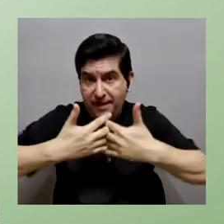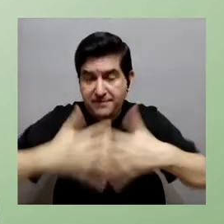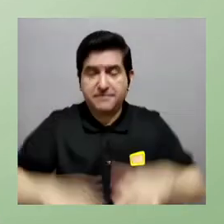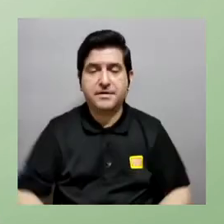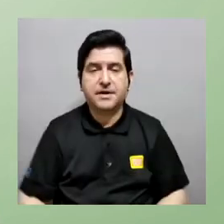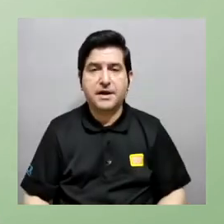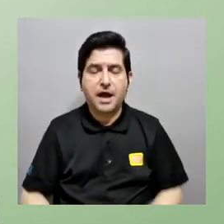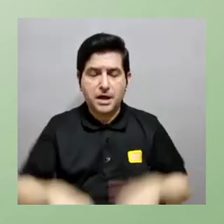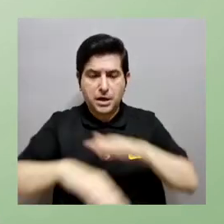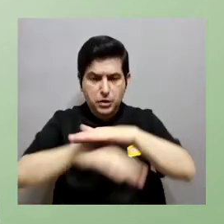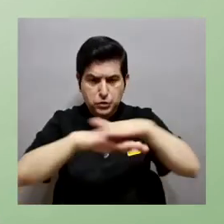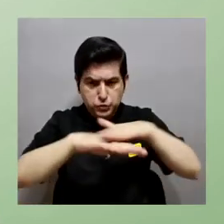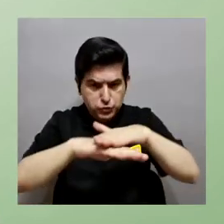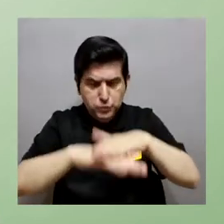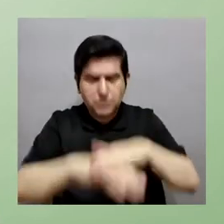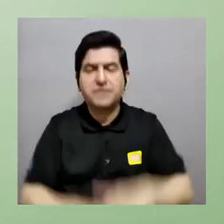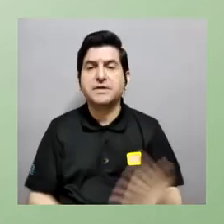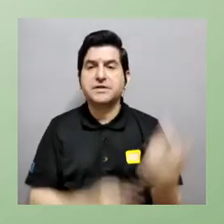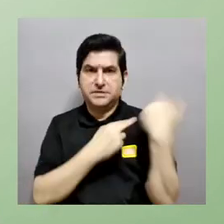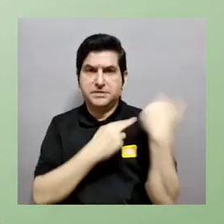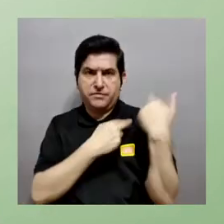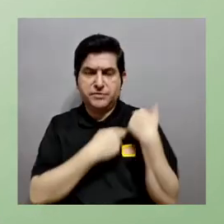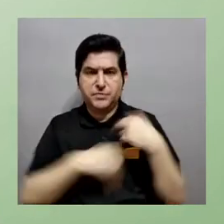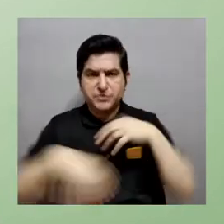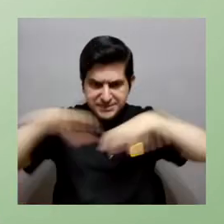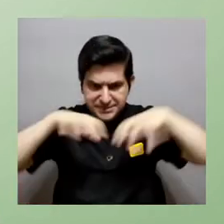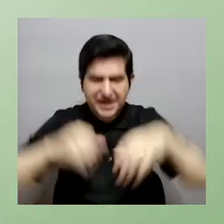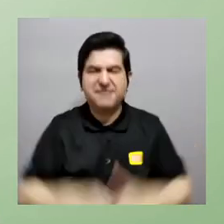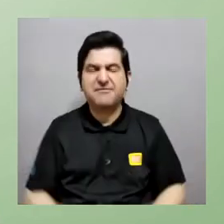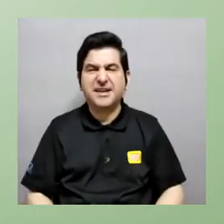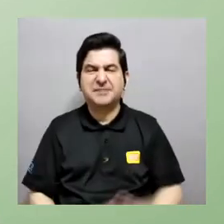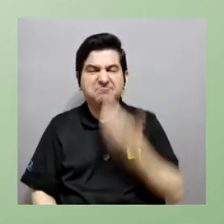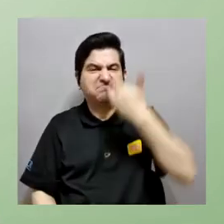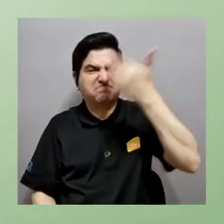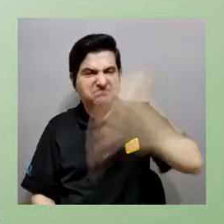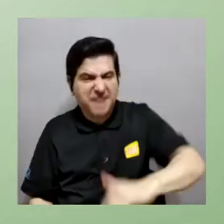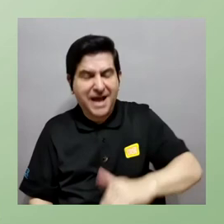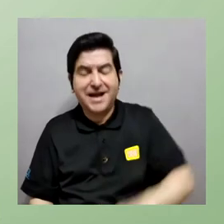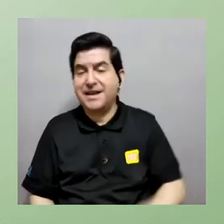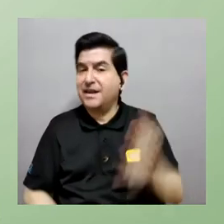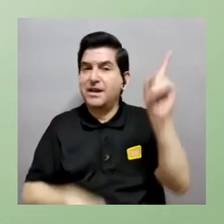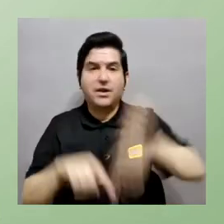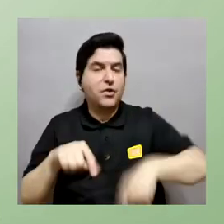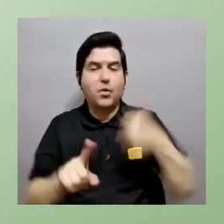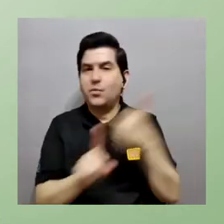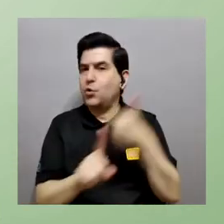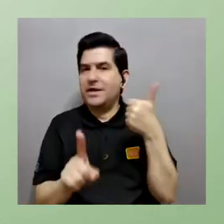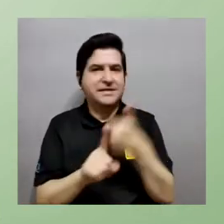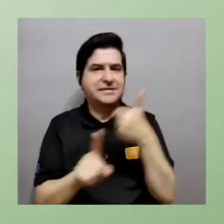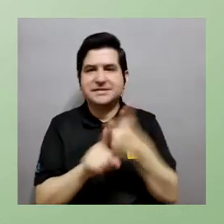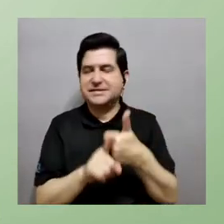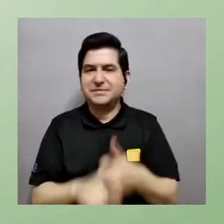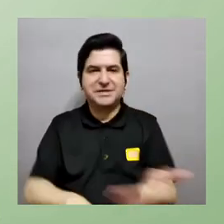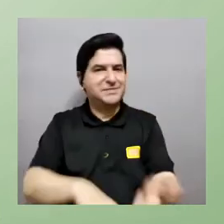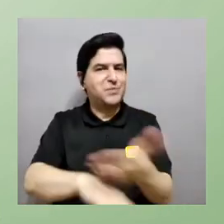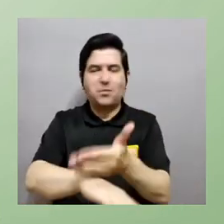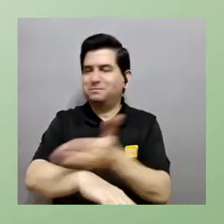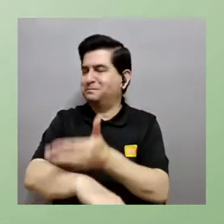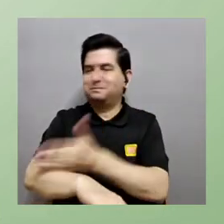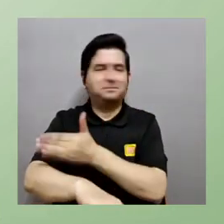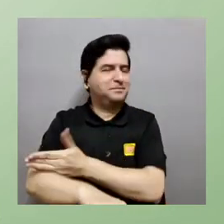reactor en una fábrica algo así y la superficie que es la que está encargada de realizar la reacción se daña